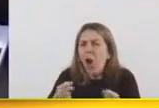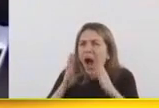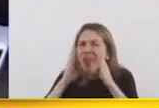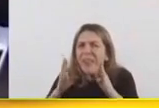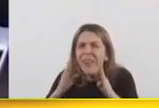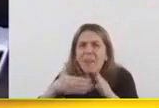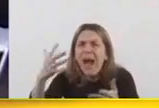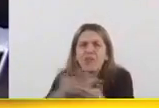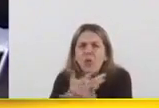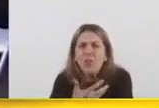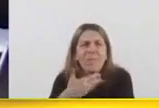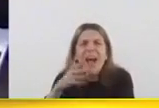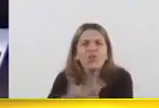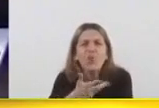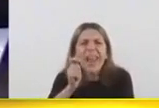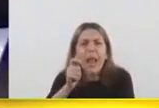que peor estaban, estaban los jubilados.